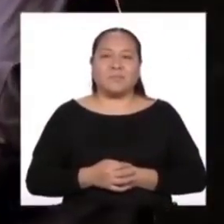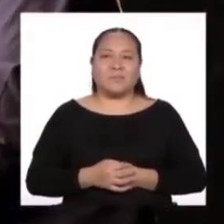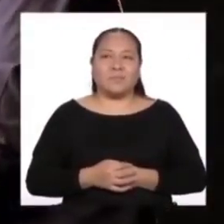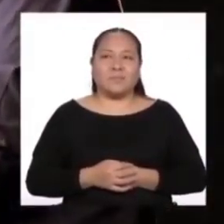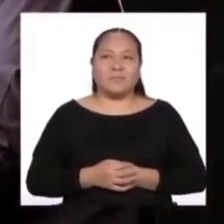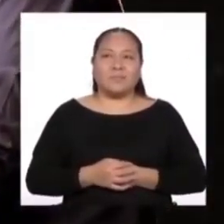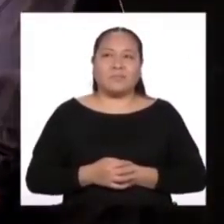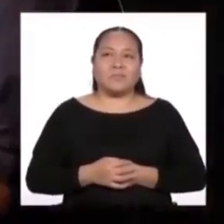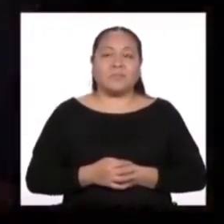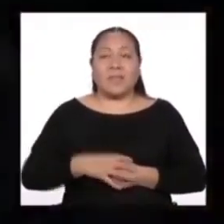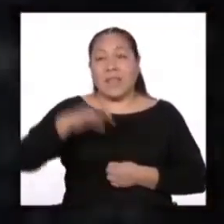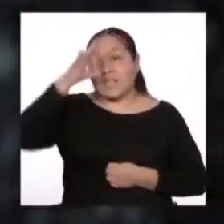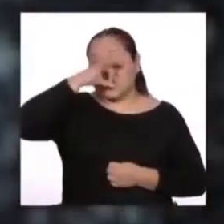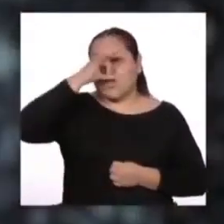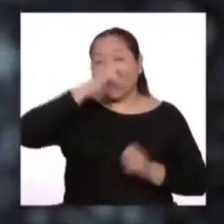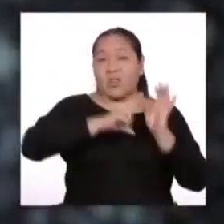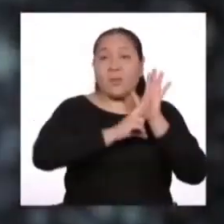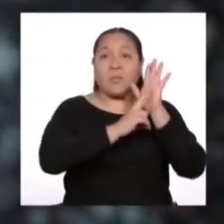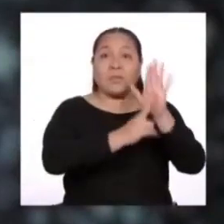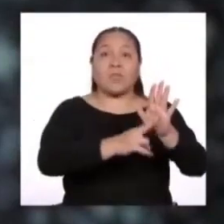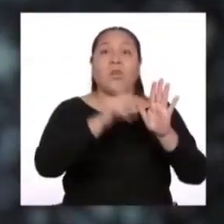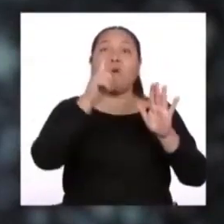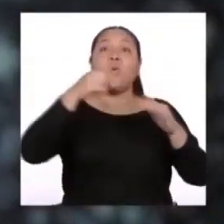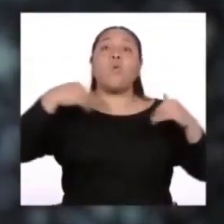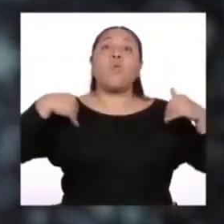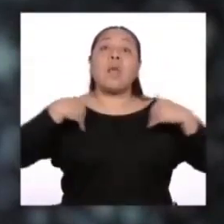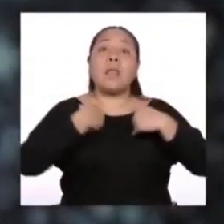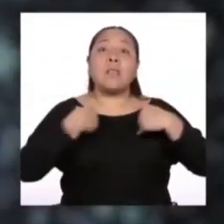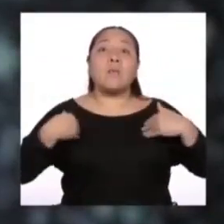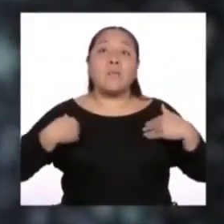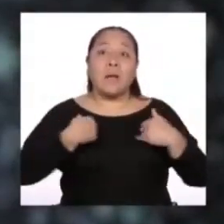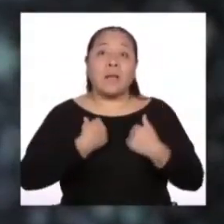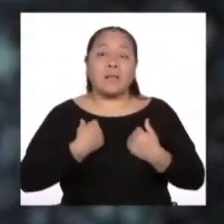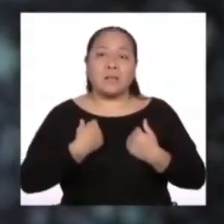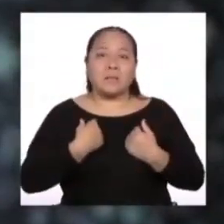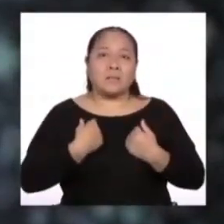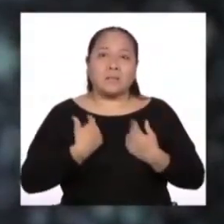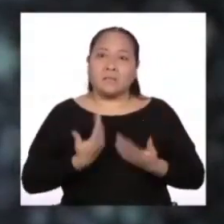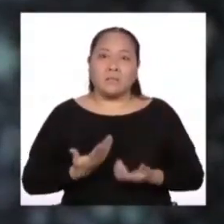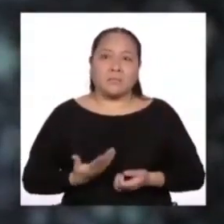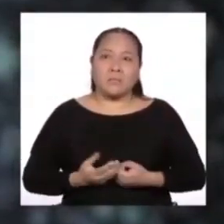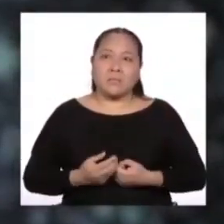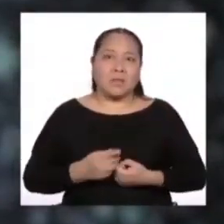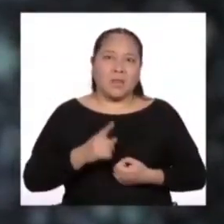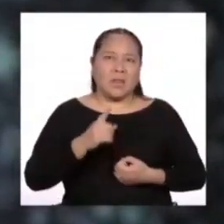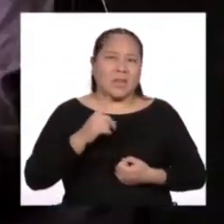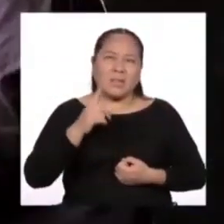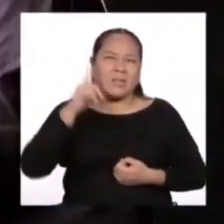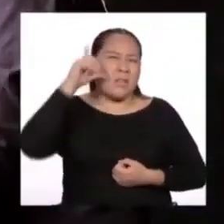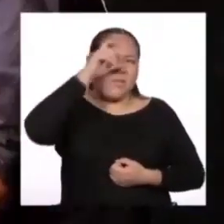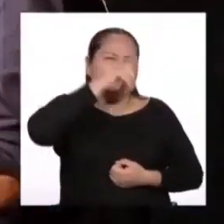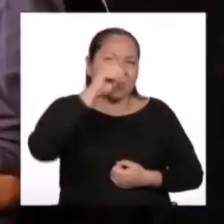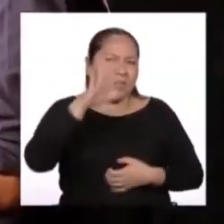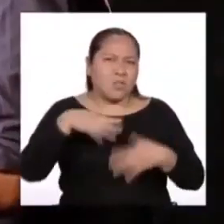El zorro representa un animal que es imposible de domesticar.